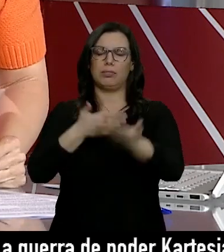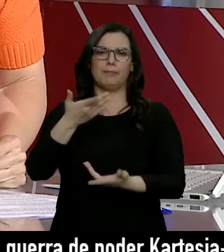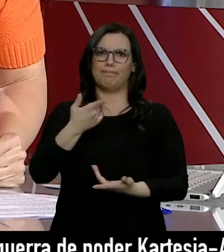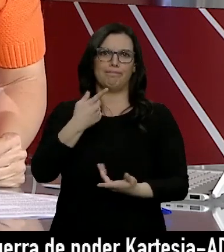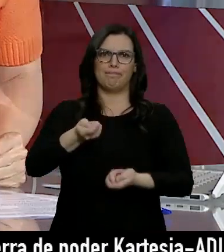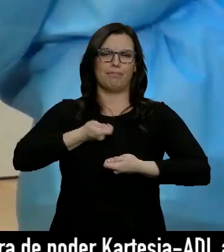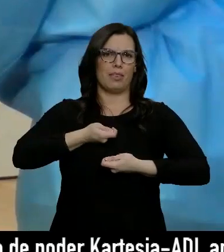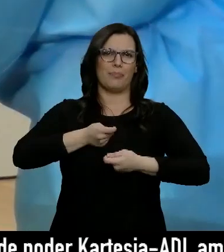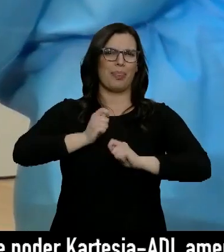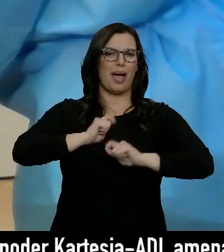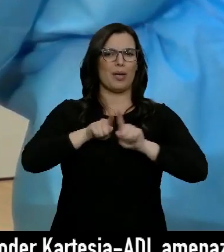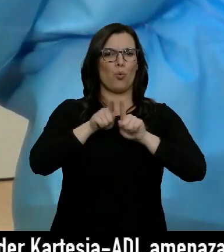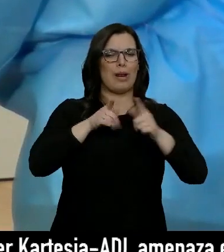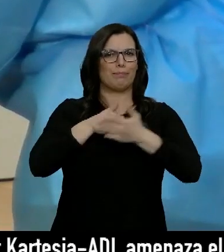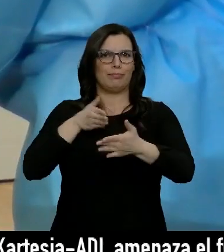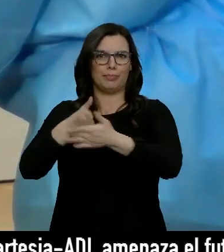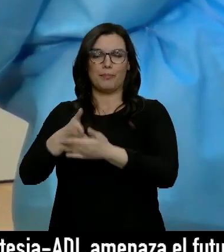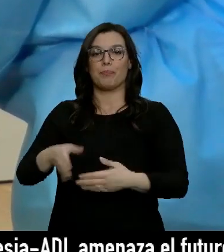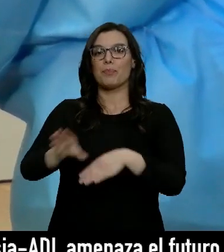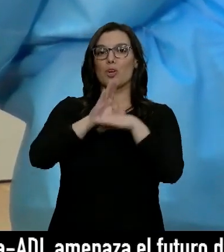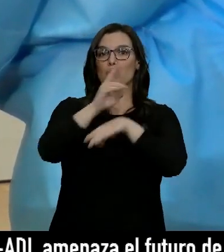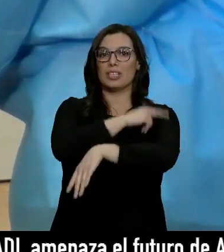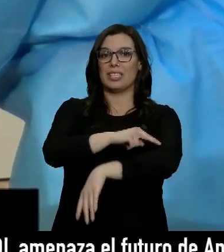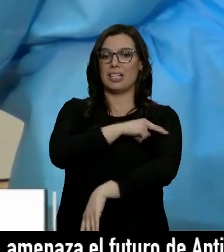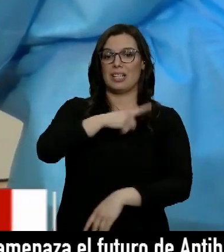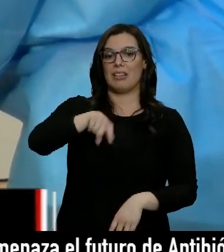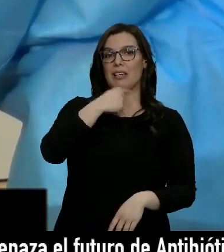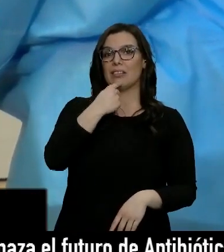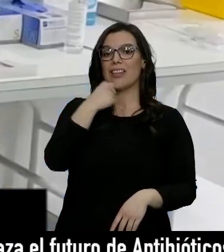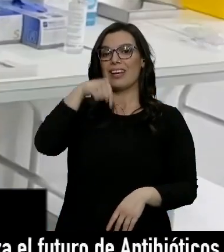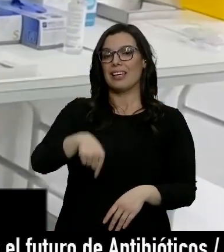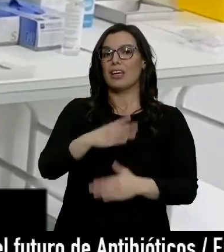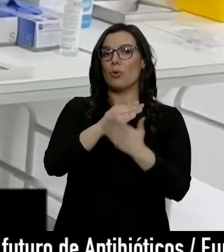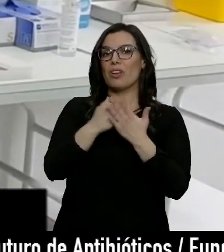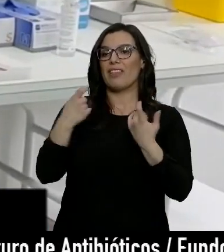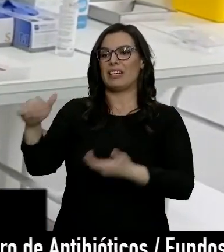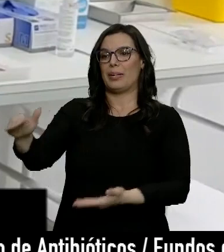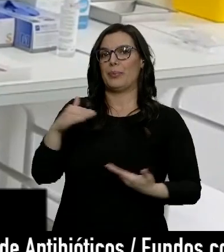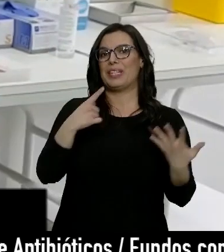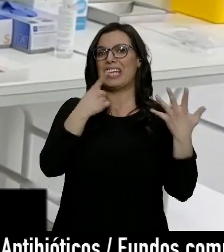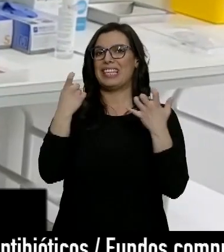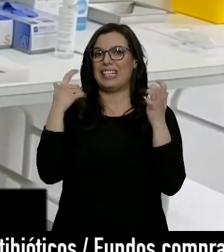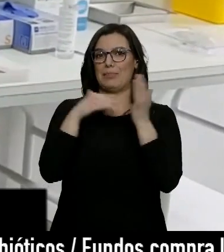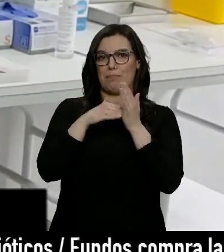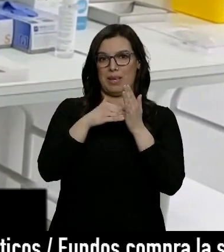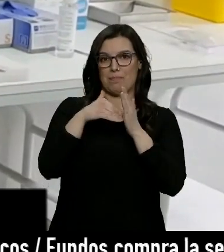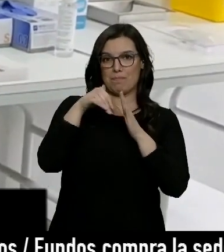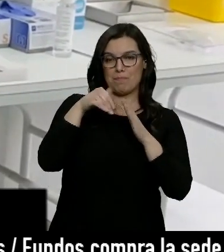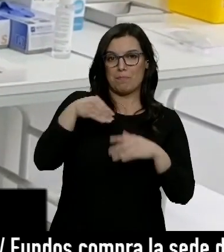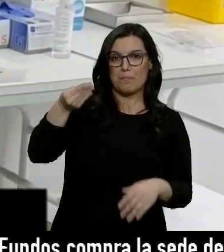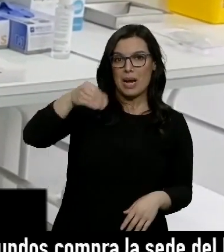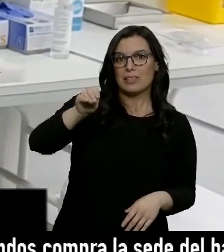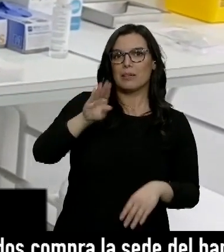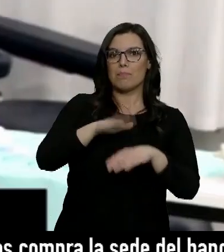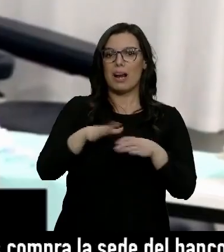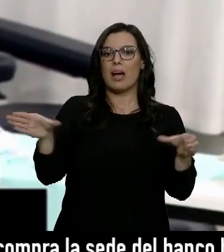campaña de vacunación. La Consejería de Sanidad ha afirmado que nuestra comunidad necesita 600.000 vacunas más para cubrir